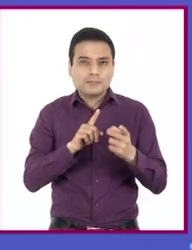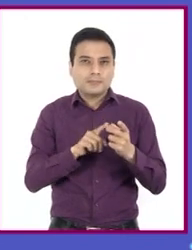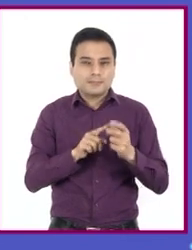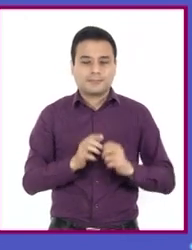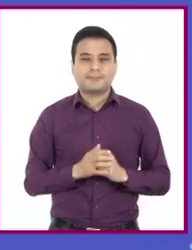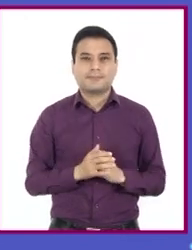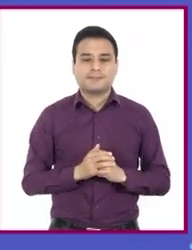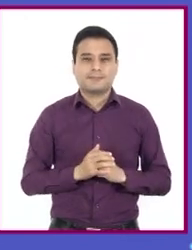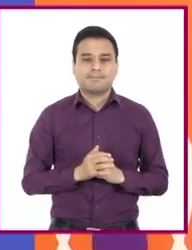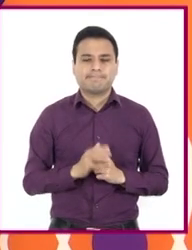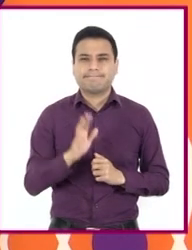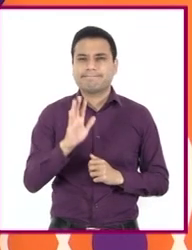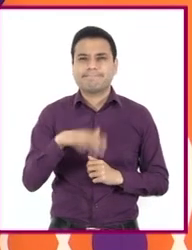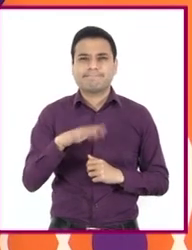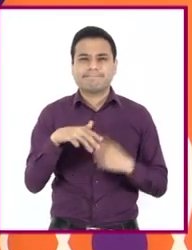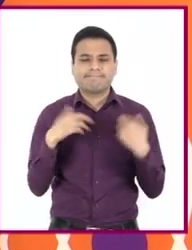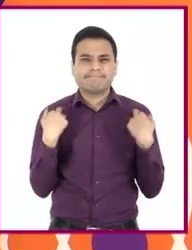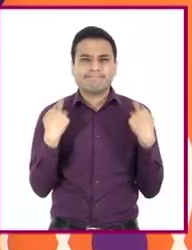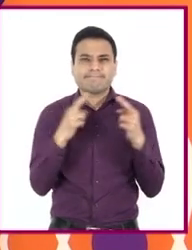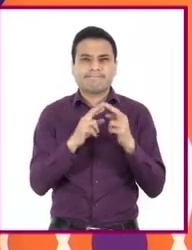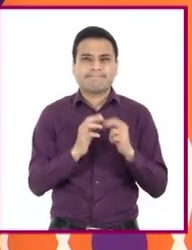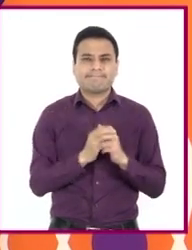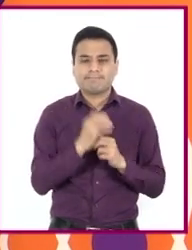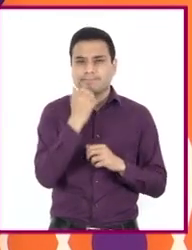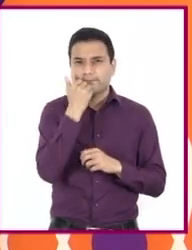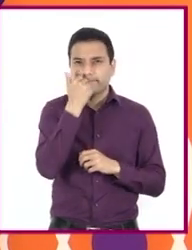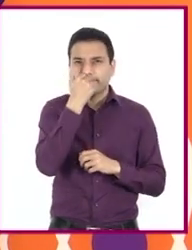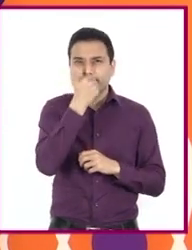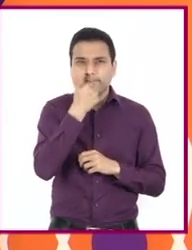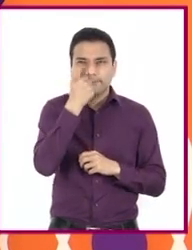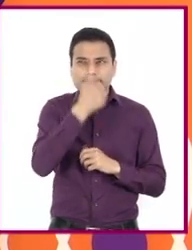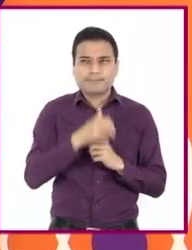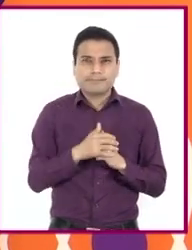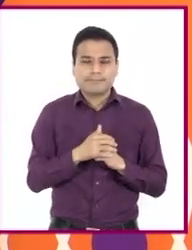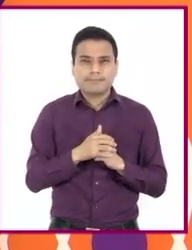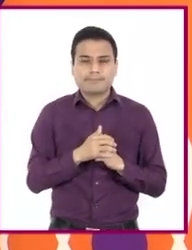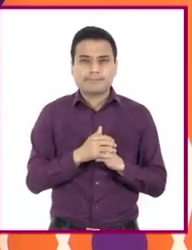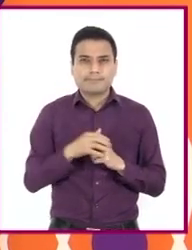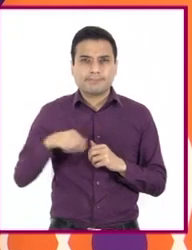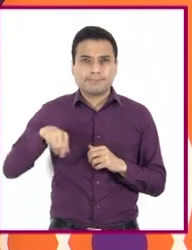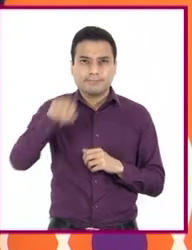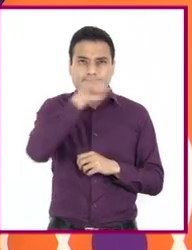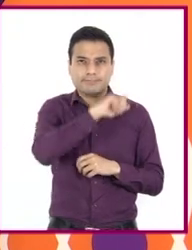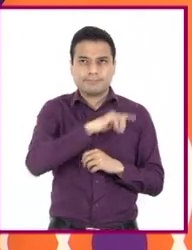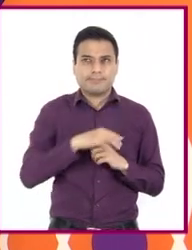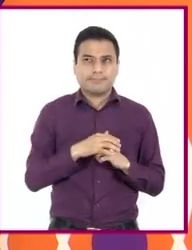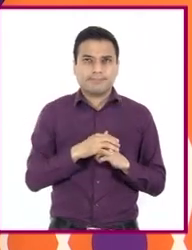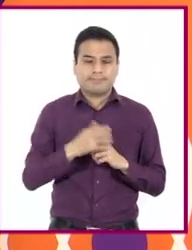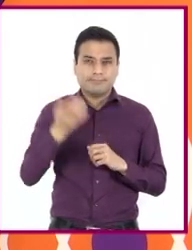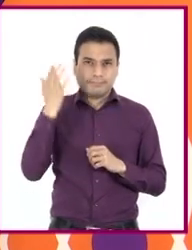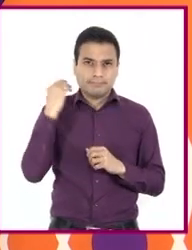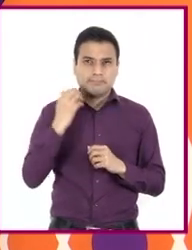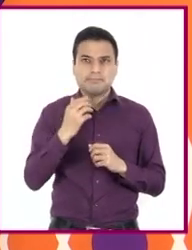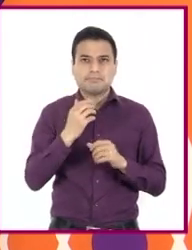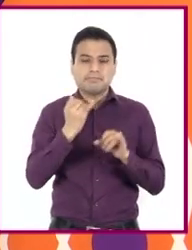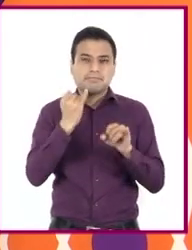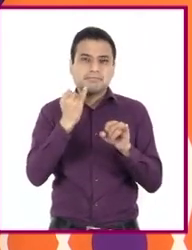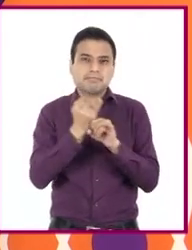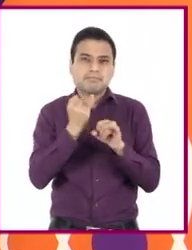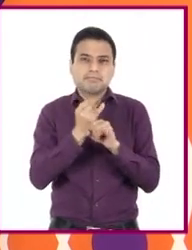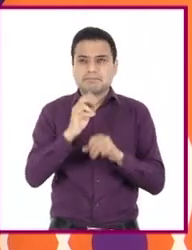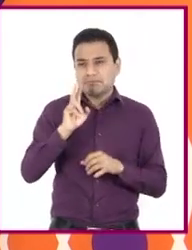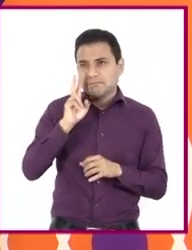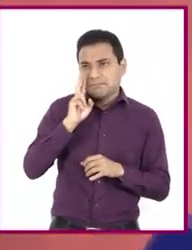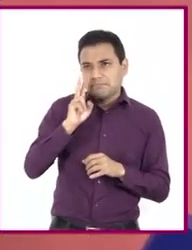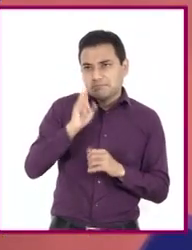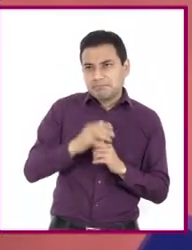Eh, profesora, ¿y qué pueden hacer los alumnos si ellos transcribieron algo a un webinar, pero el webinar no lo subieron a un